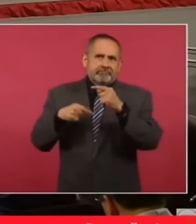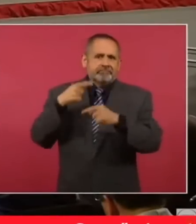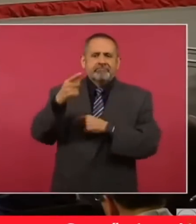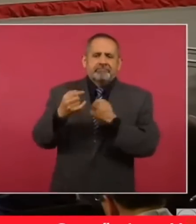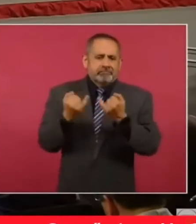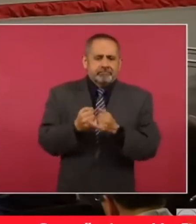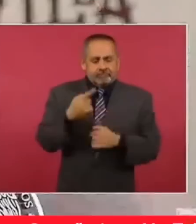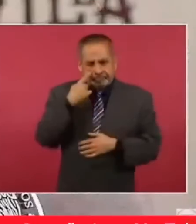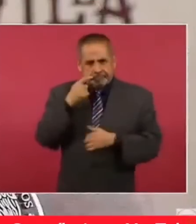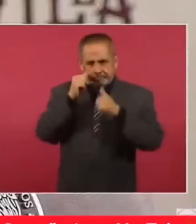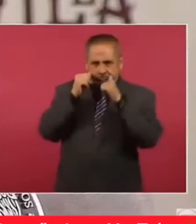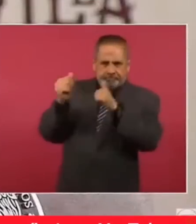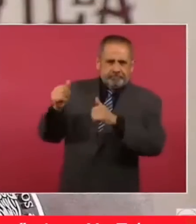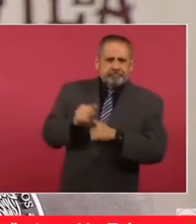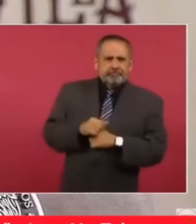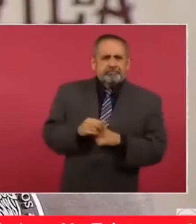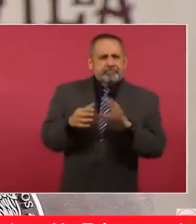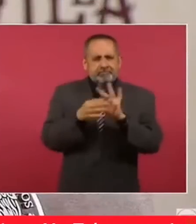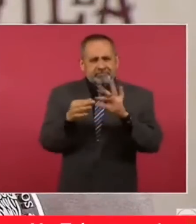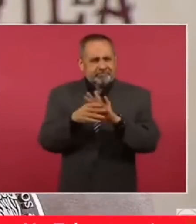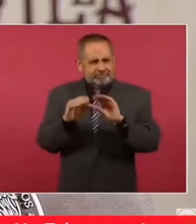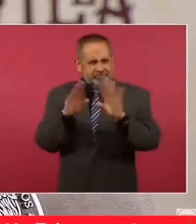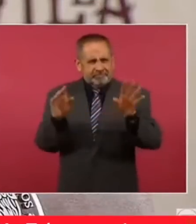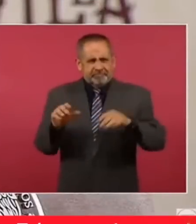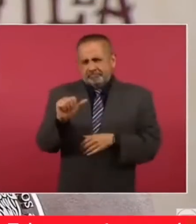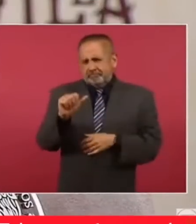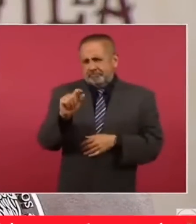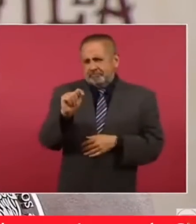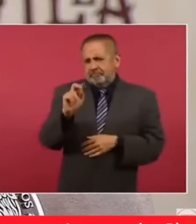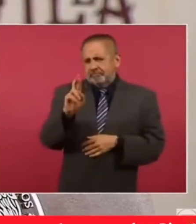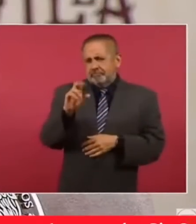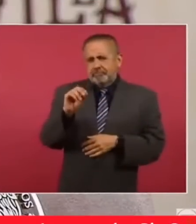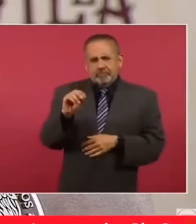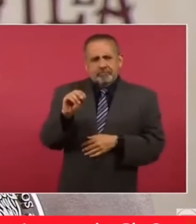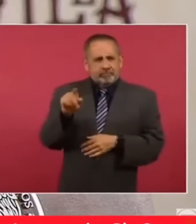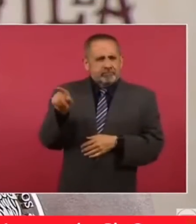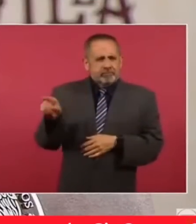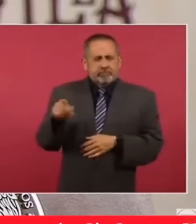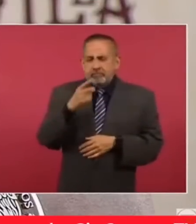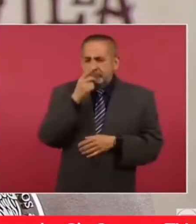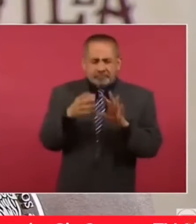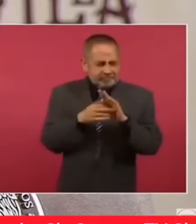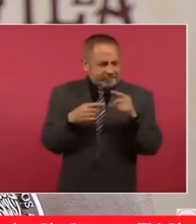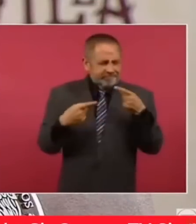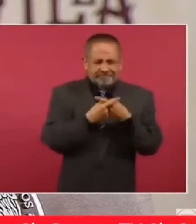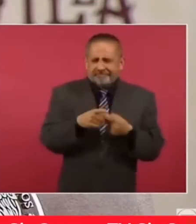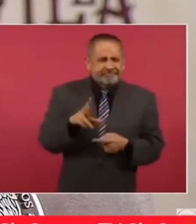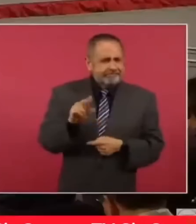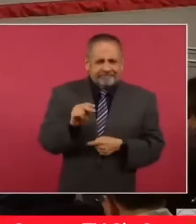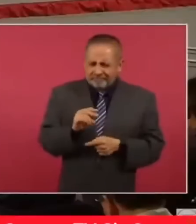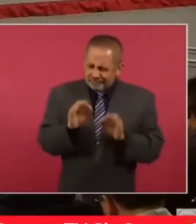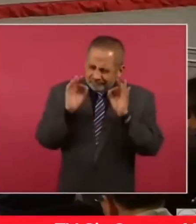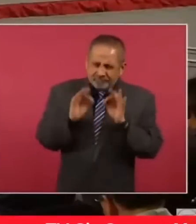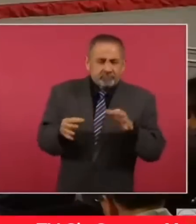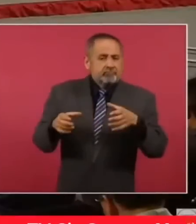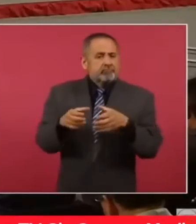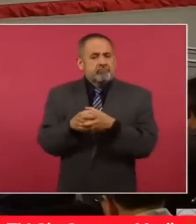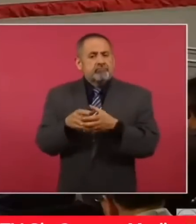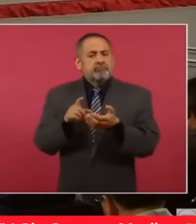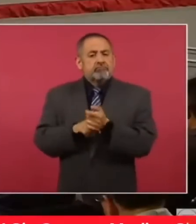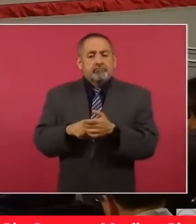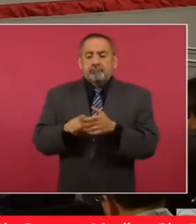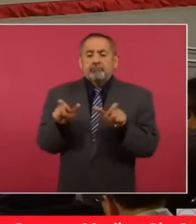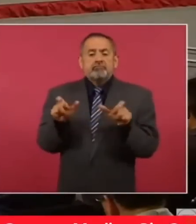ministro Arturo Saldívar, quien explica bien que no es inconstitucional que la Guardia Nacional esté